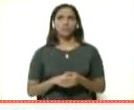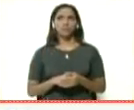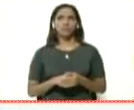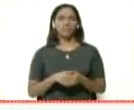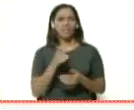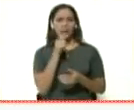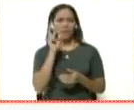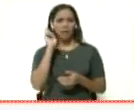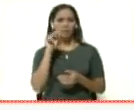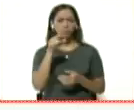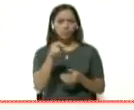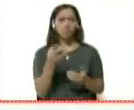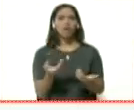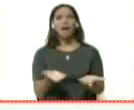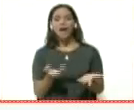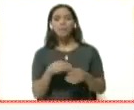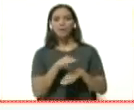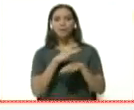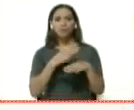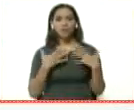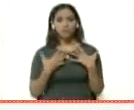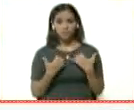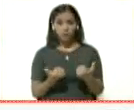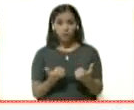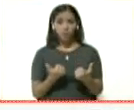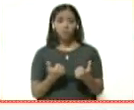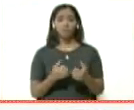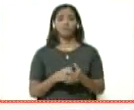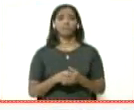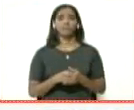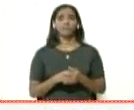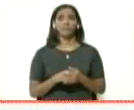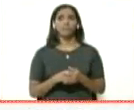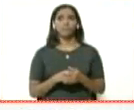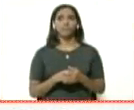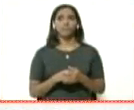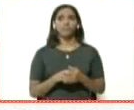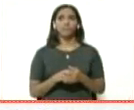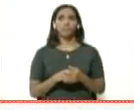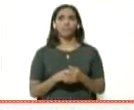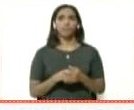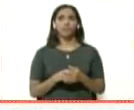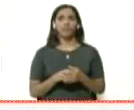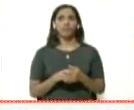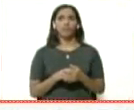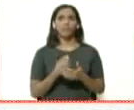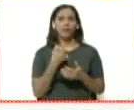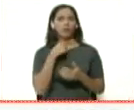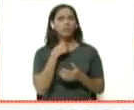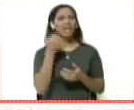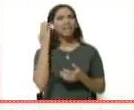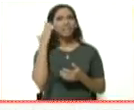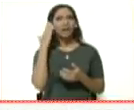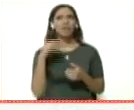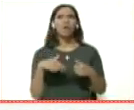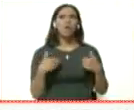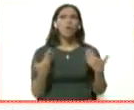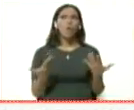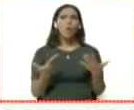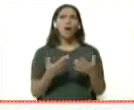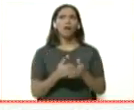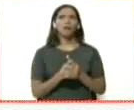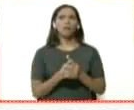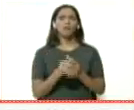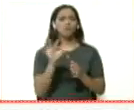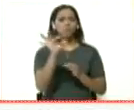¿Qué le preguntarías o qué le dirías al ministro de la Salud, Carlos Alvarado? Me gustaría saber cuándo se